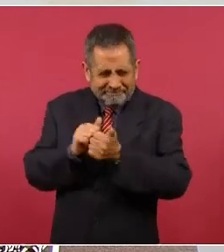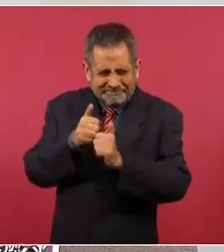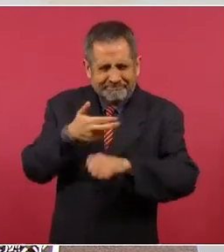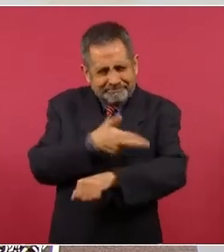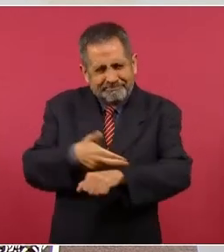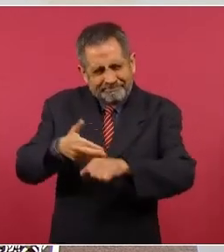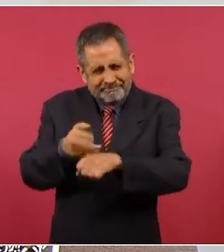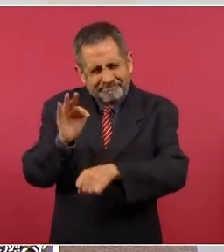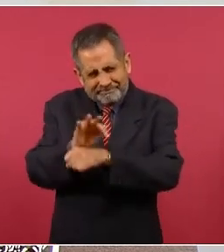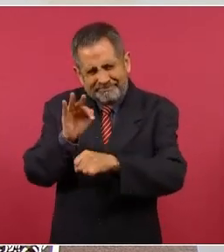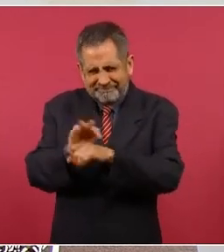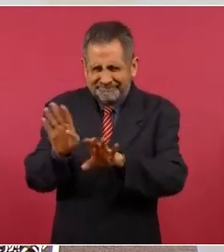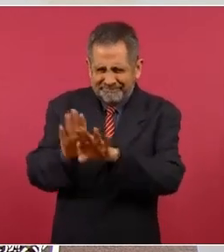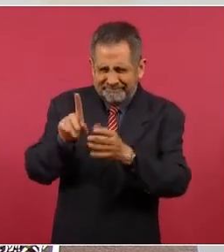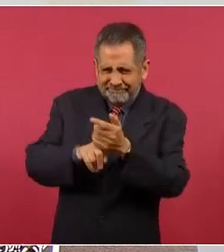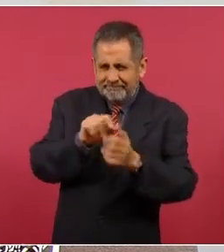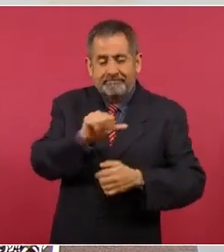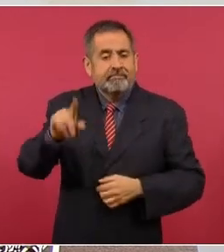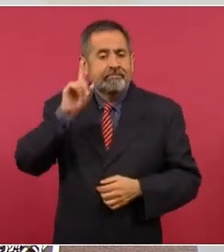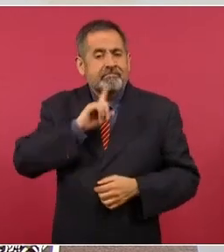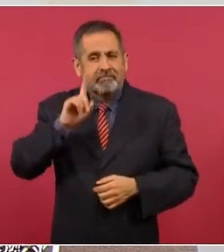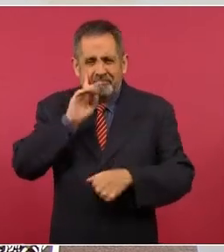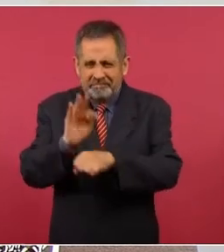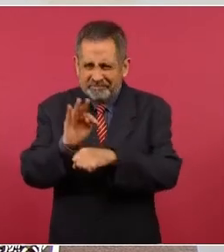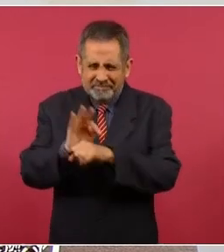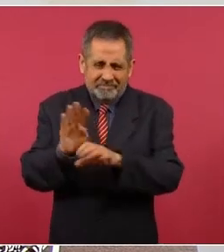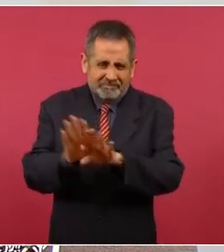proteger a las mujeres,